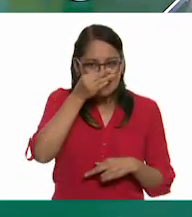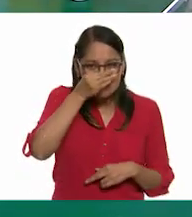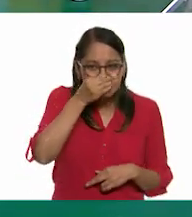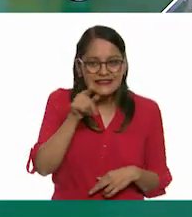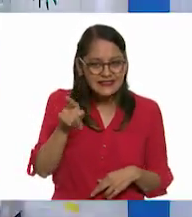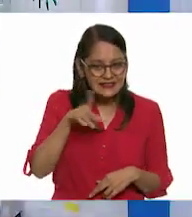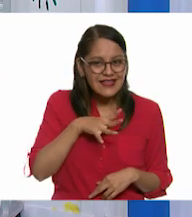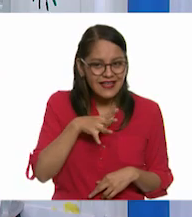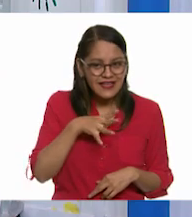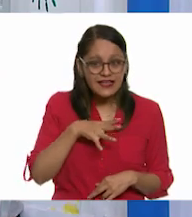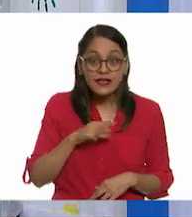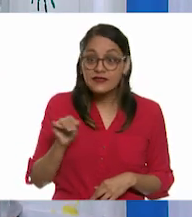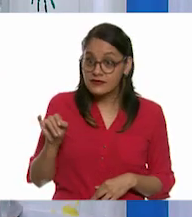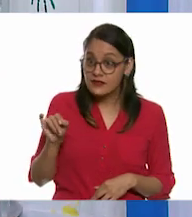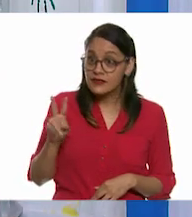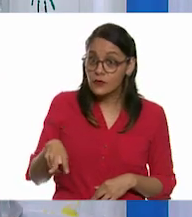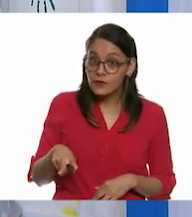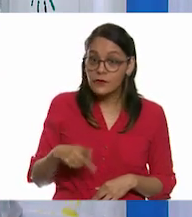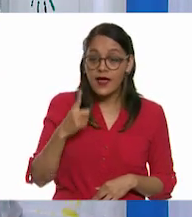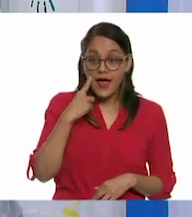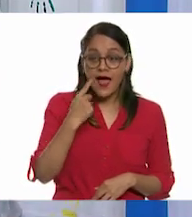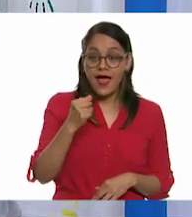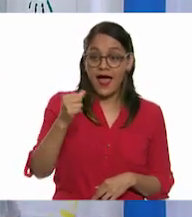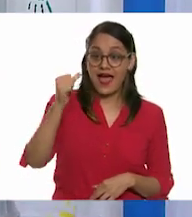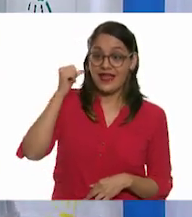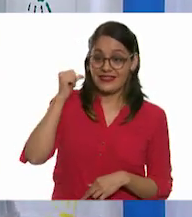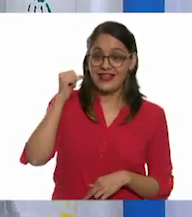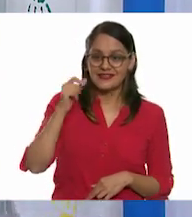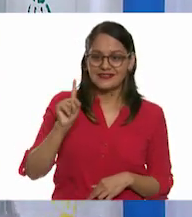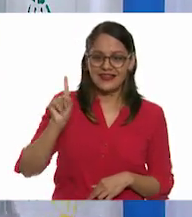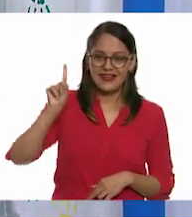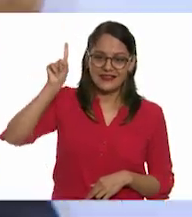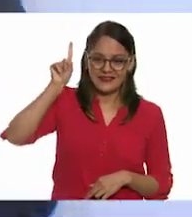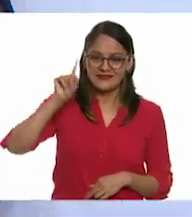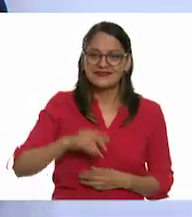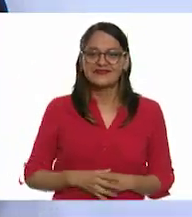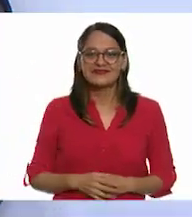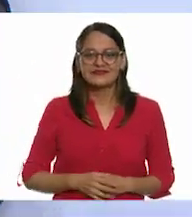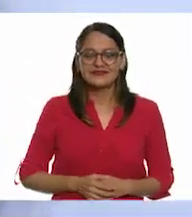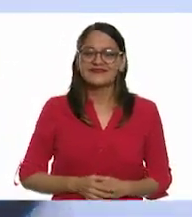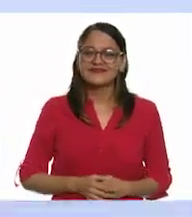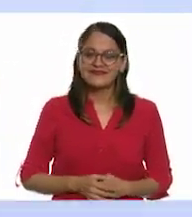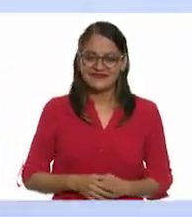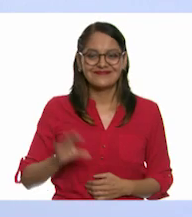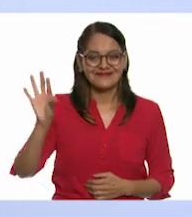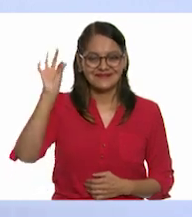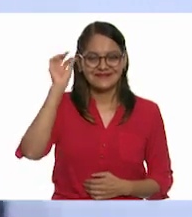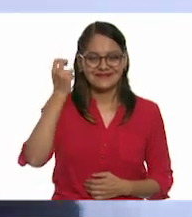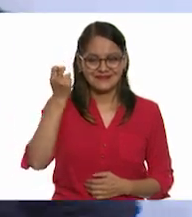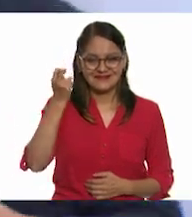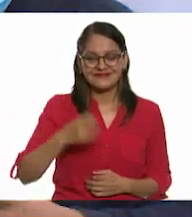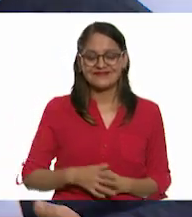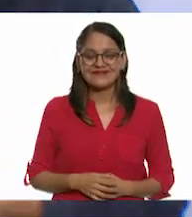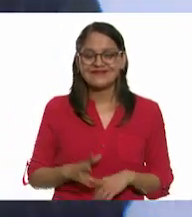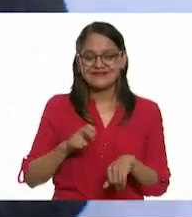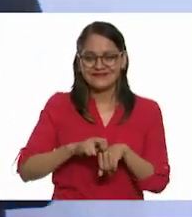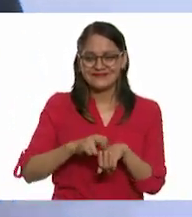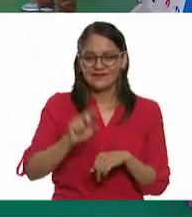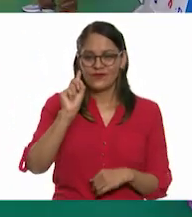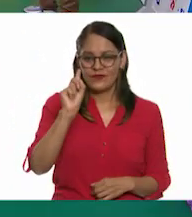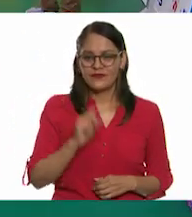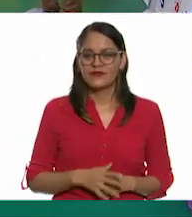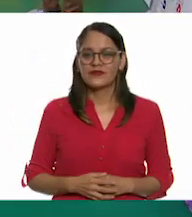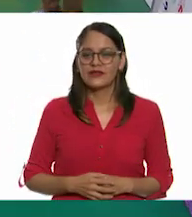Sí, maestro. ¿De verdad? Detrás de ti, un poco hacia arriba. ¡Ahí está! Muy bien, aquí está el sobre número uno.